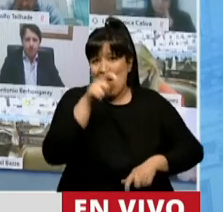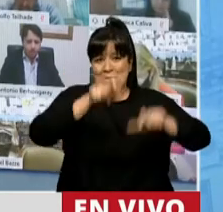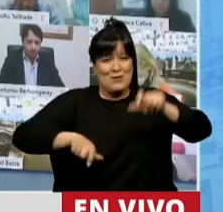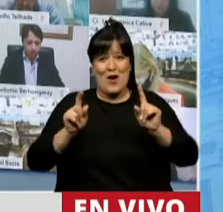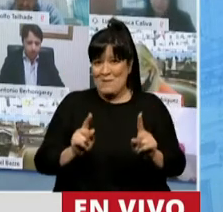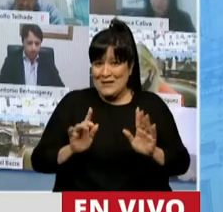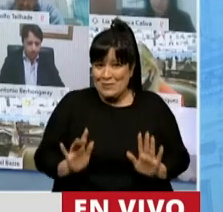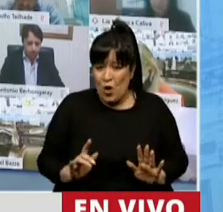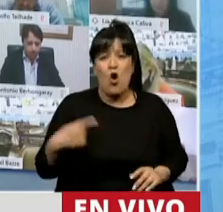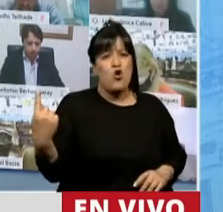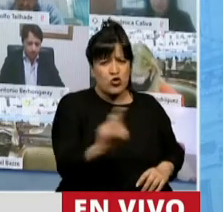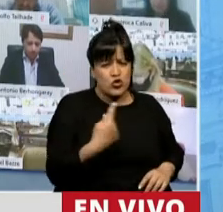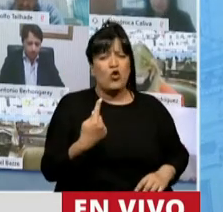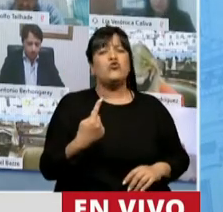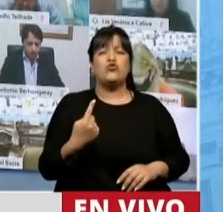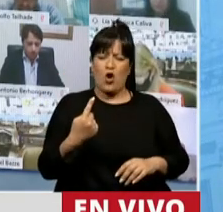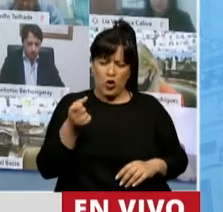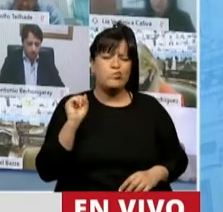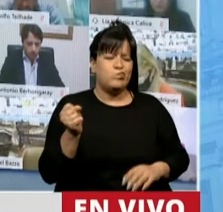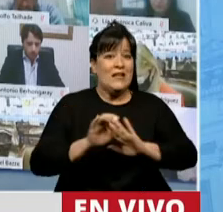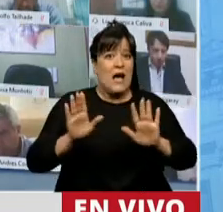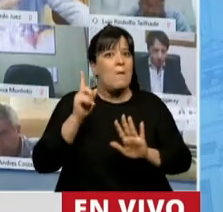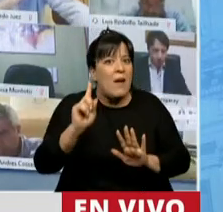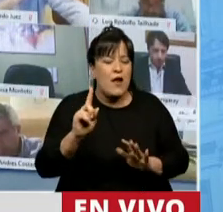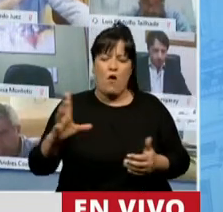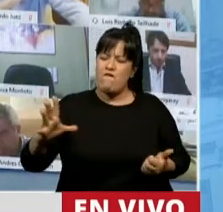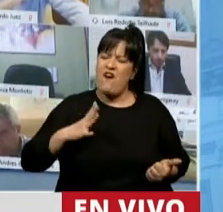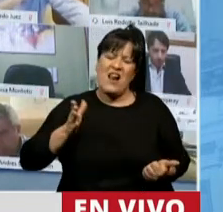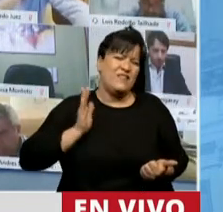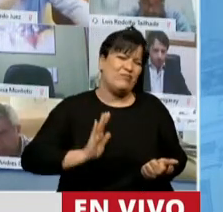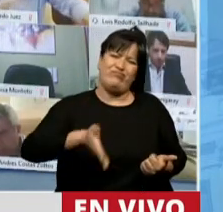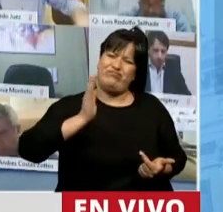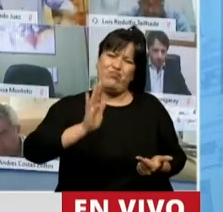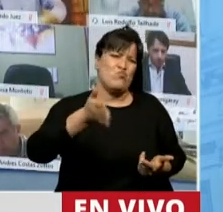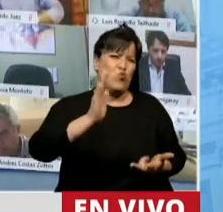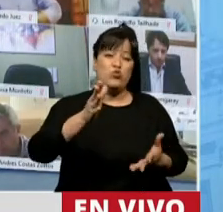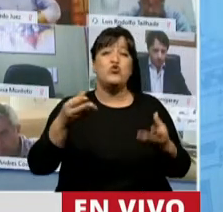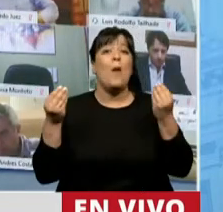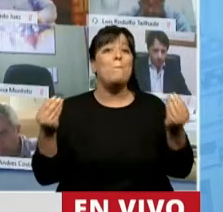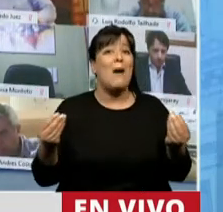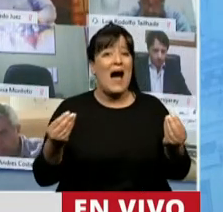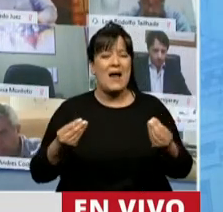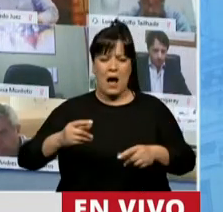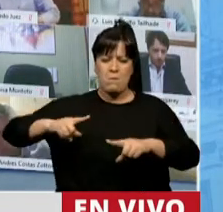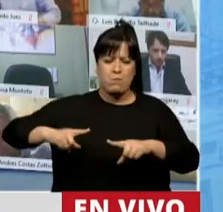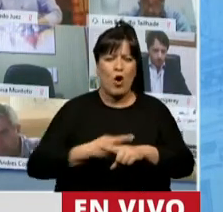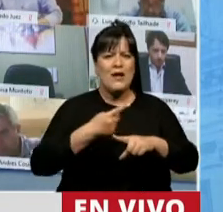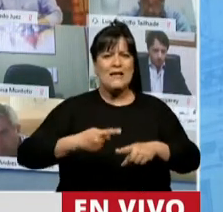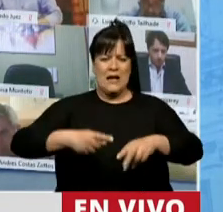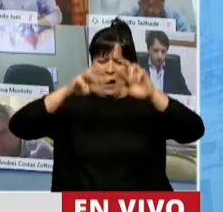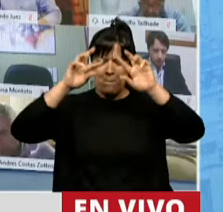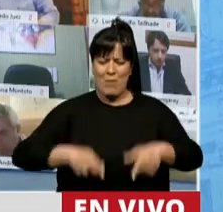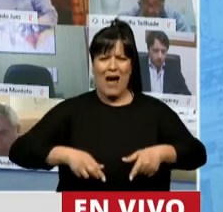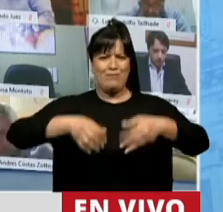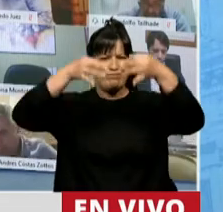recorrido y nos falta recorrer un largo camino para tener una política en